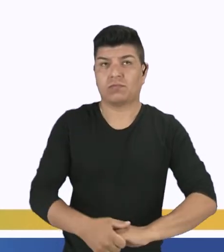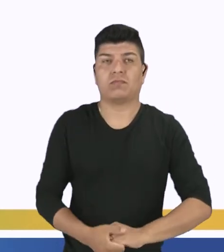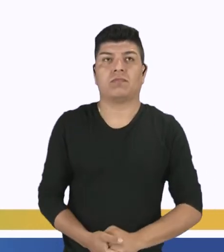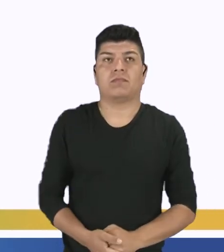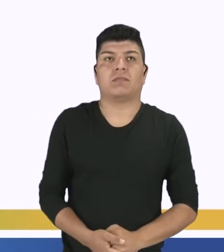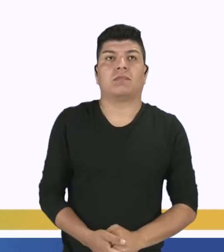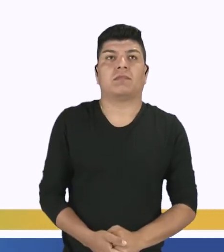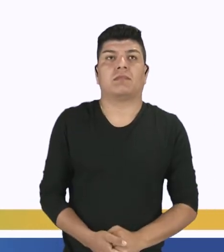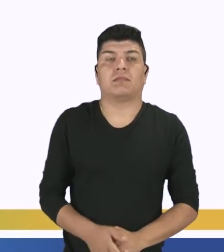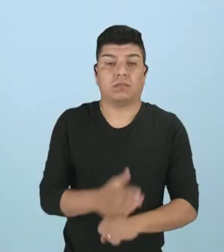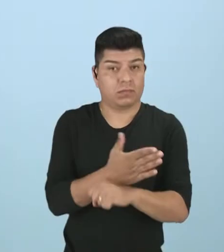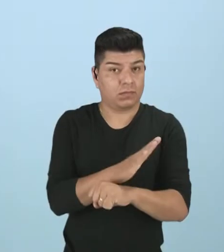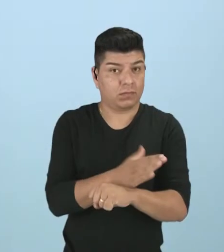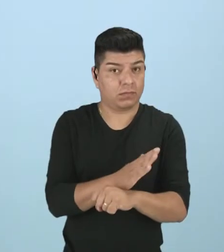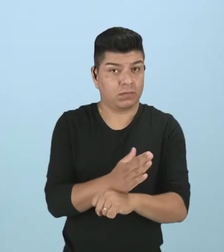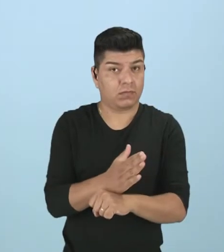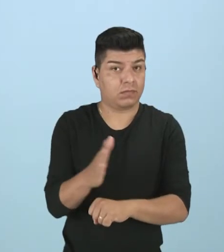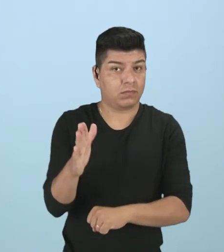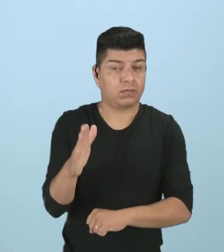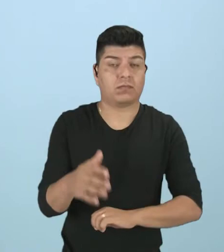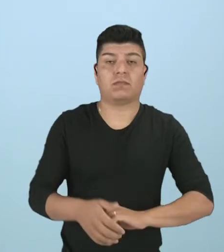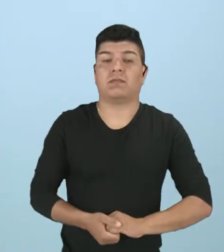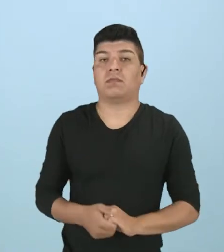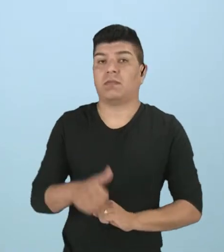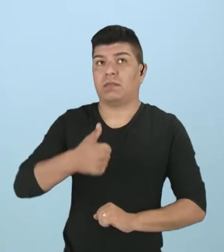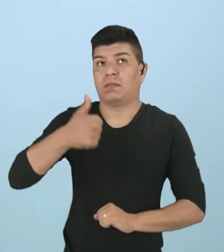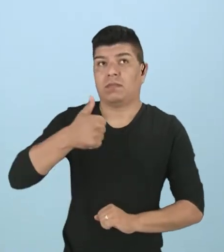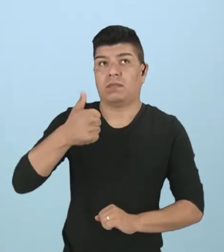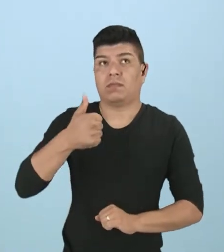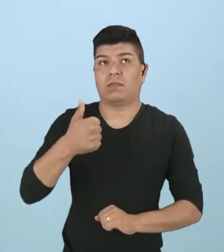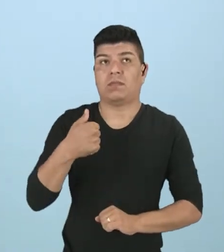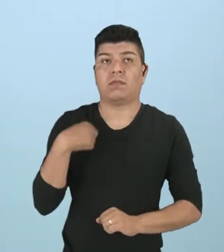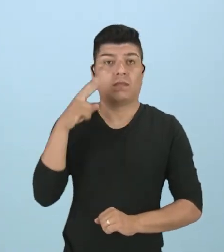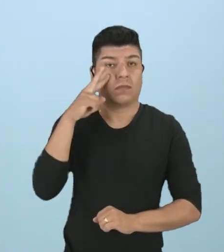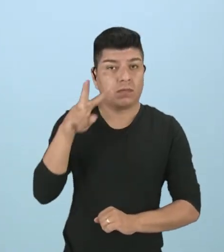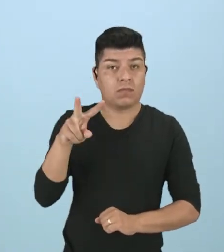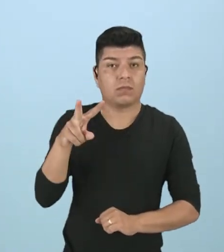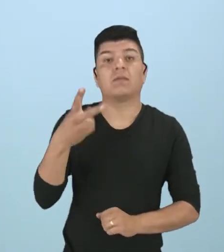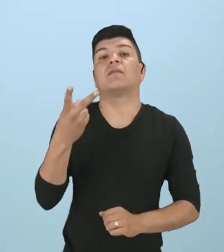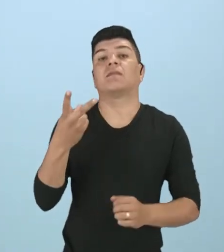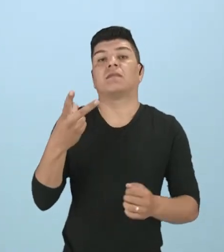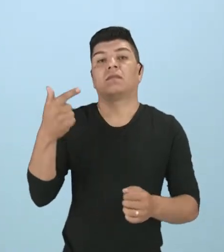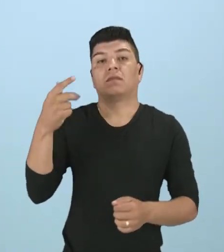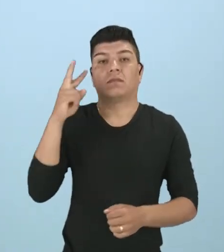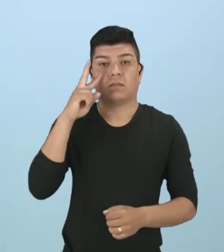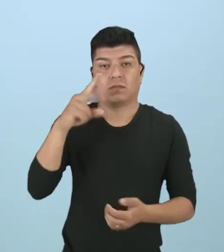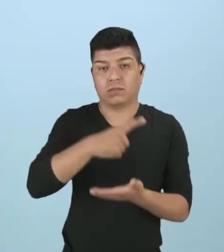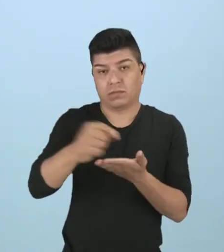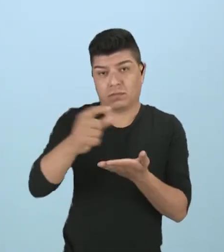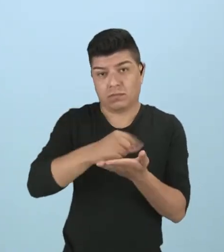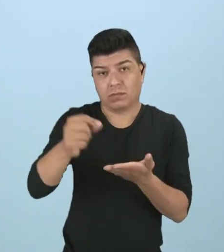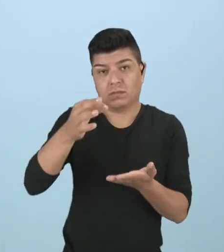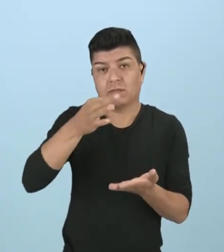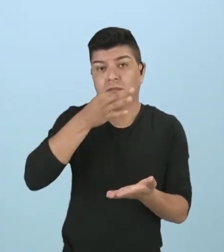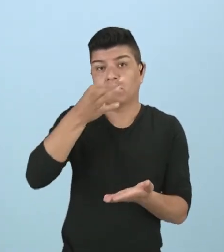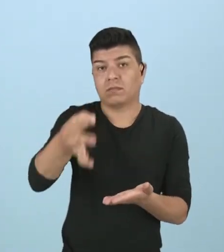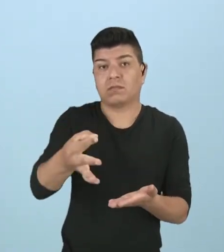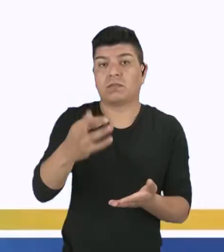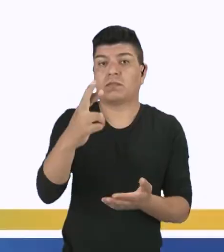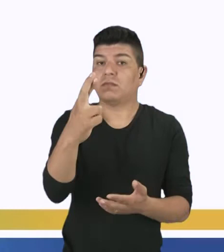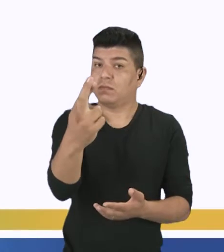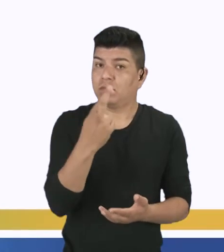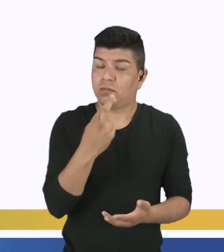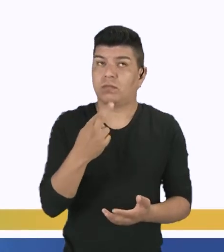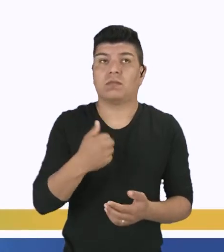Entonces, vamos practicar, gente. Primero. Segundo, ¿qué a gente vimos sobre el artículo de opinión? Me respondan.